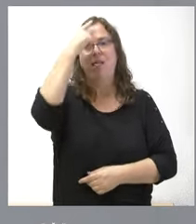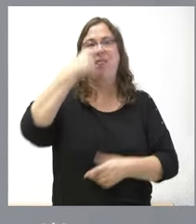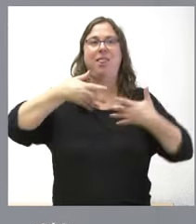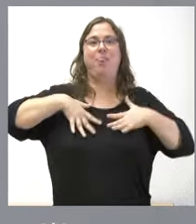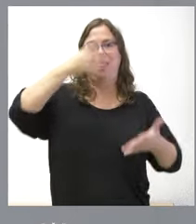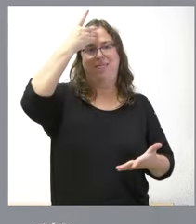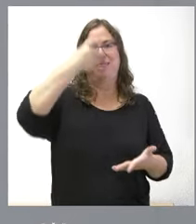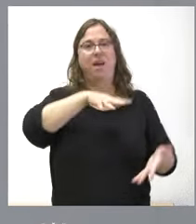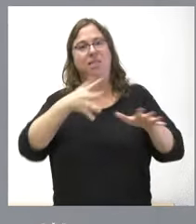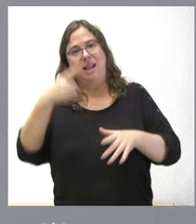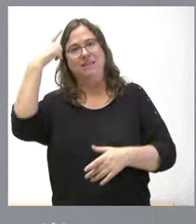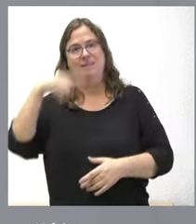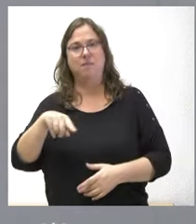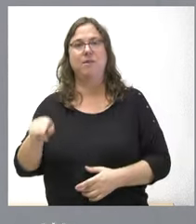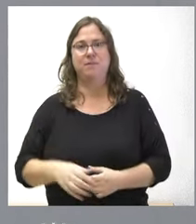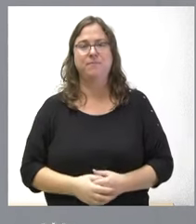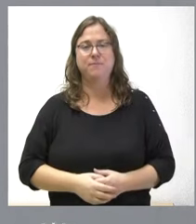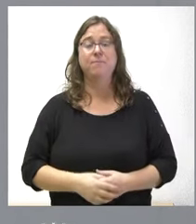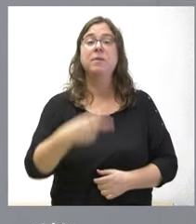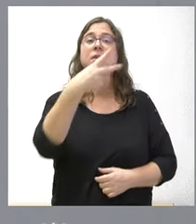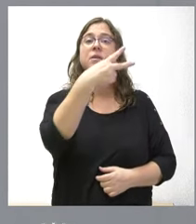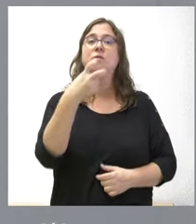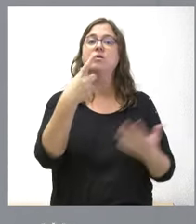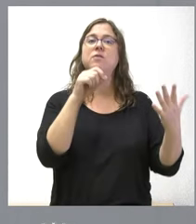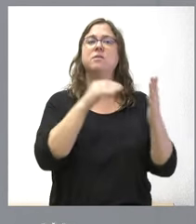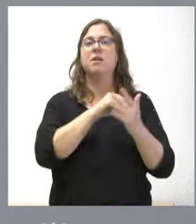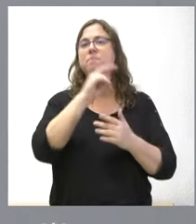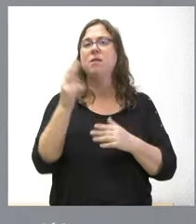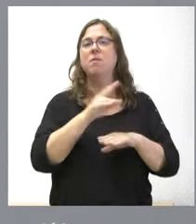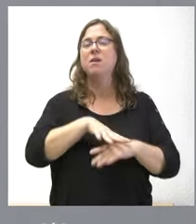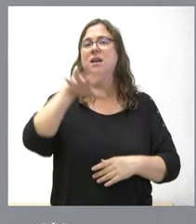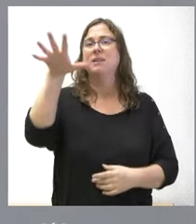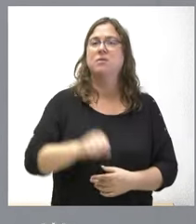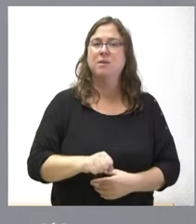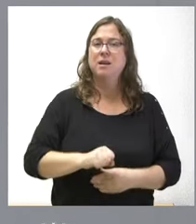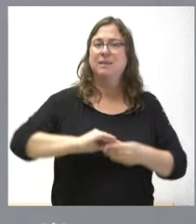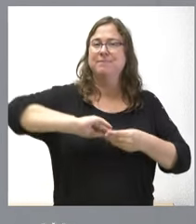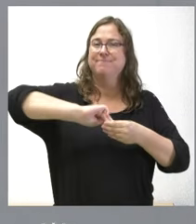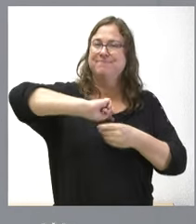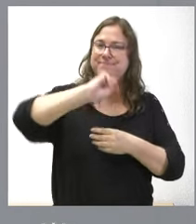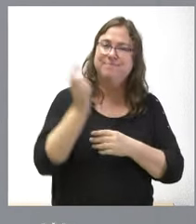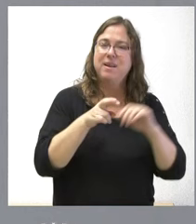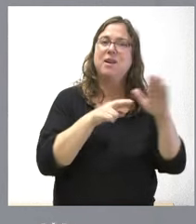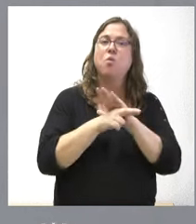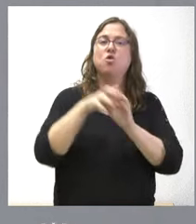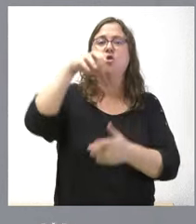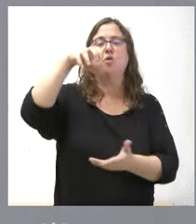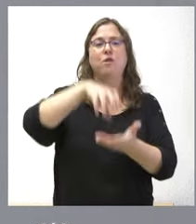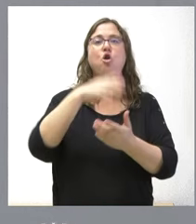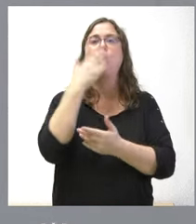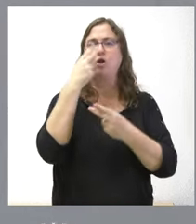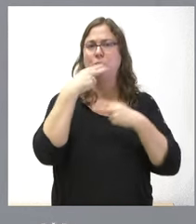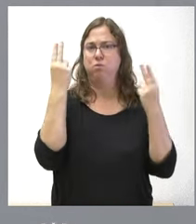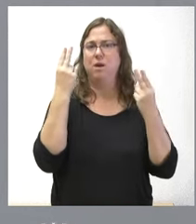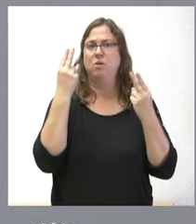los alumnos del mundo rural de Castilla y León. 260.000 euros para adquirir equipamiento para centros educativos públicos. Tienen ustedes